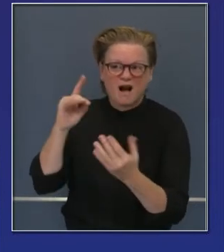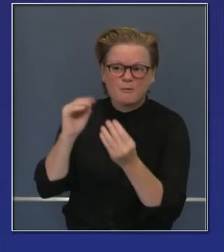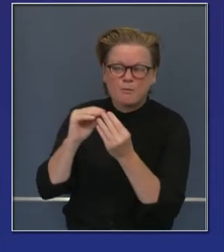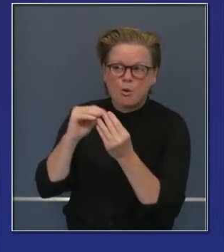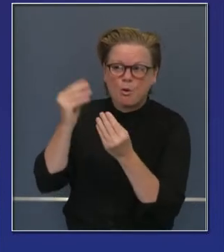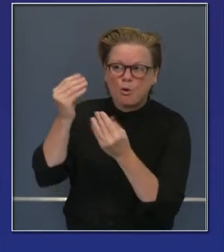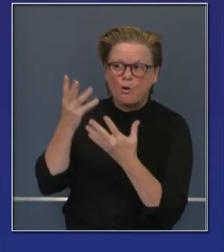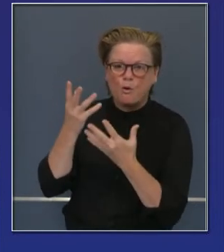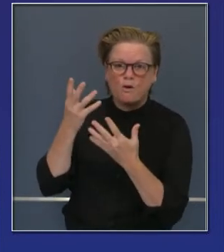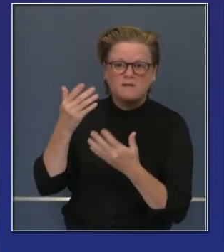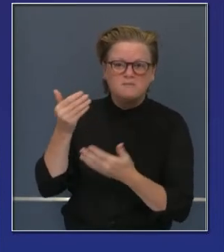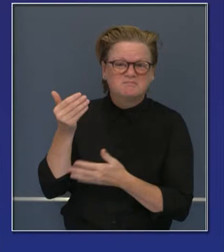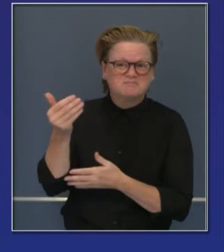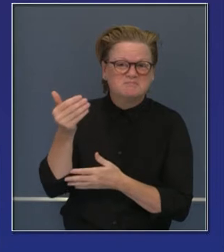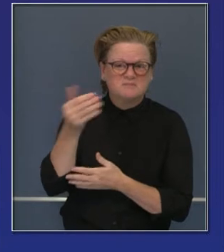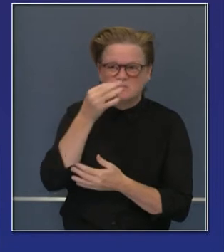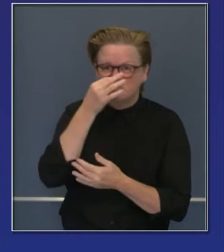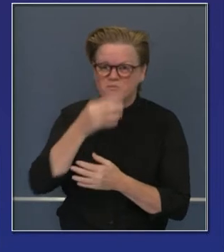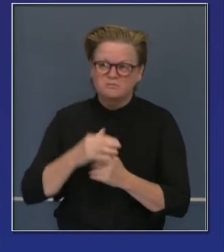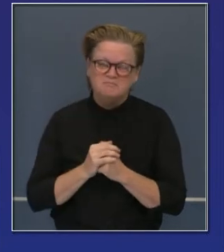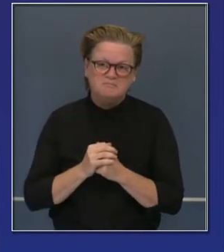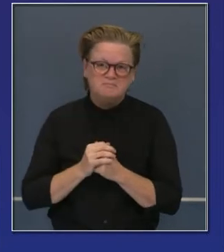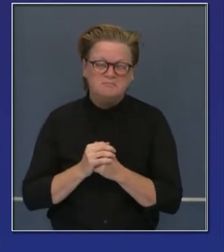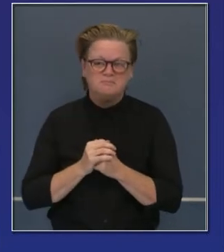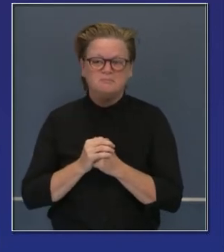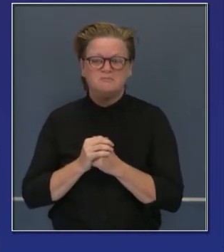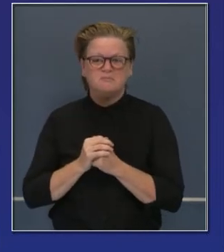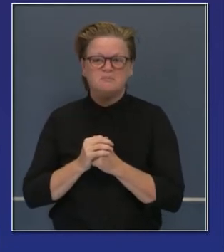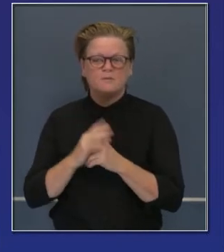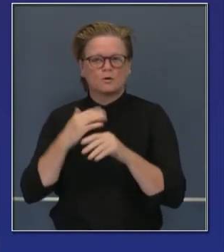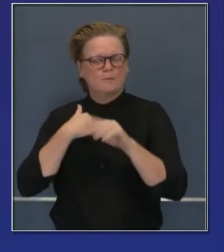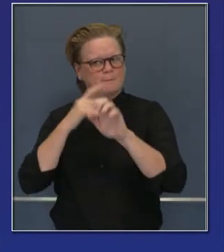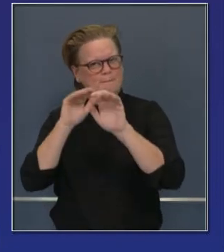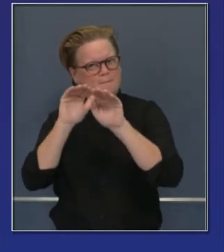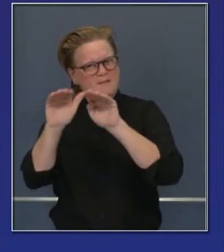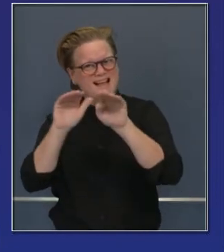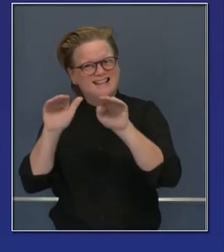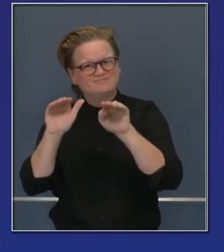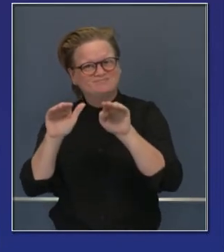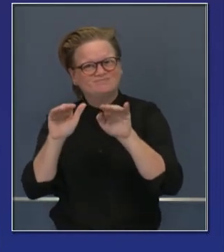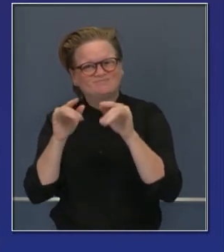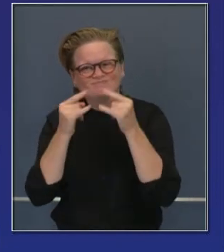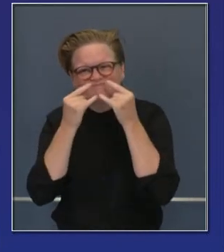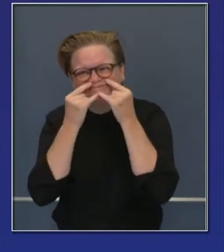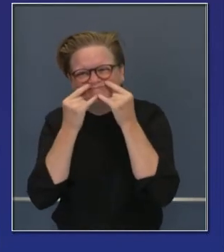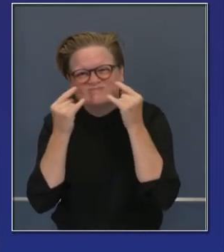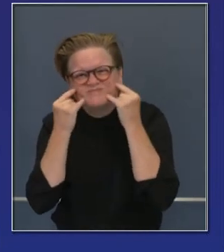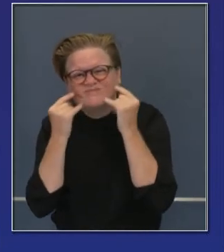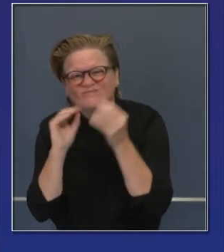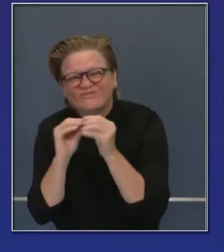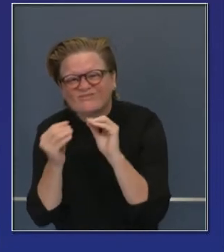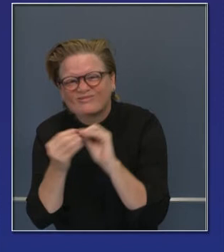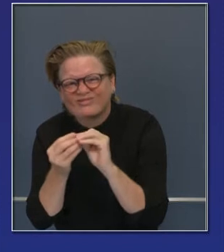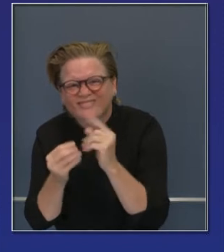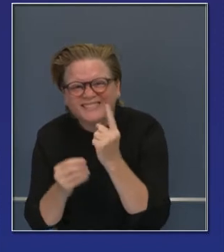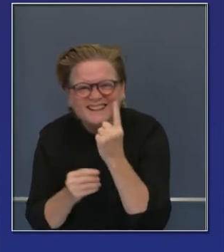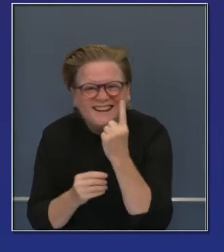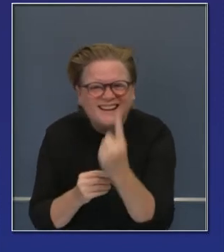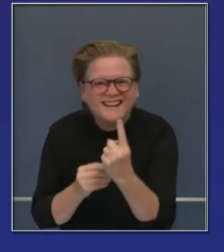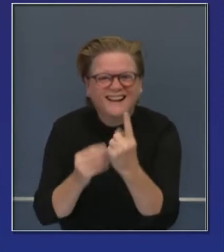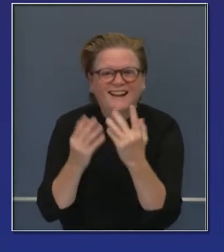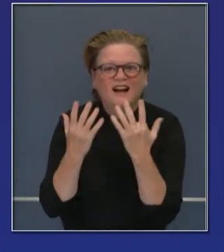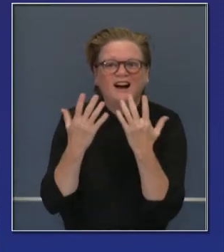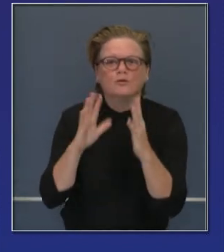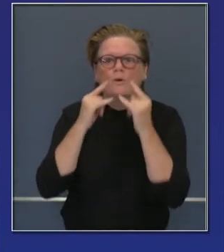posteriormente anuncie producción de sus vacunas. Pero les quiero recordar a todos que las vacunas,